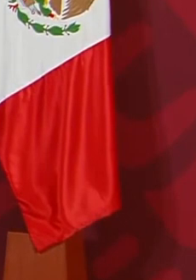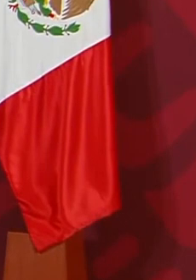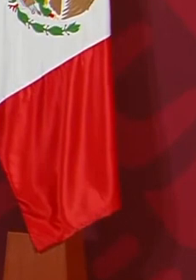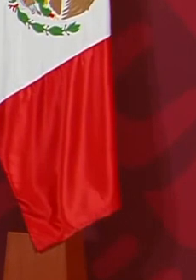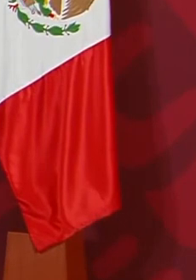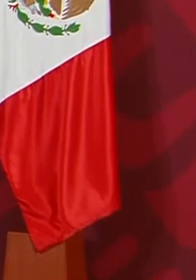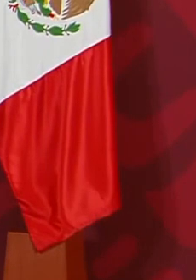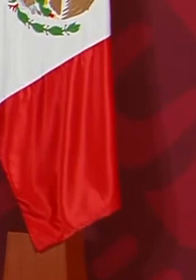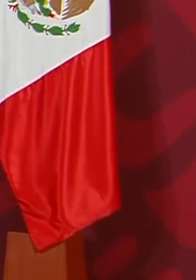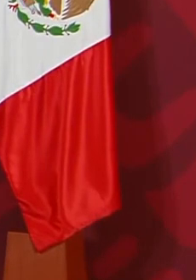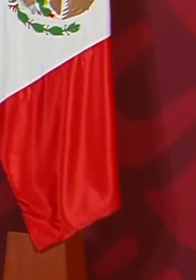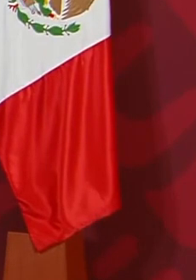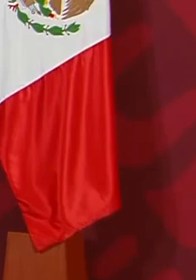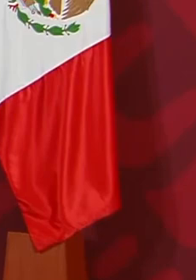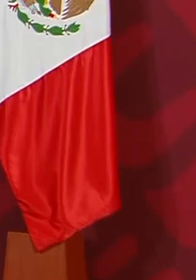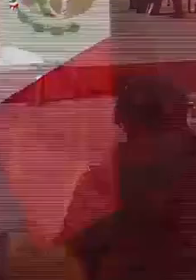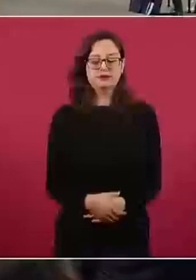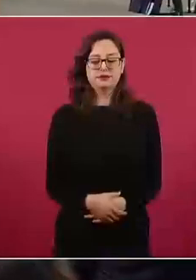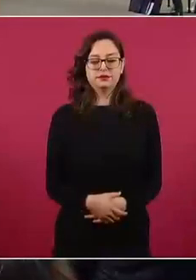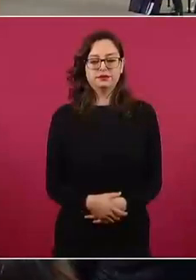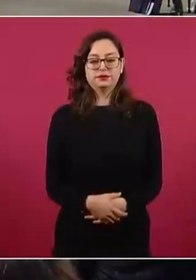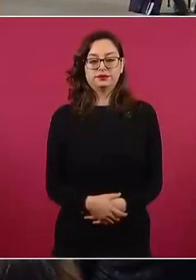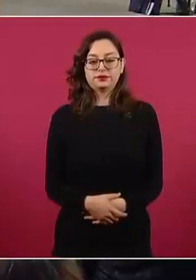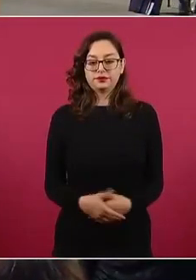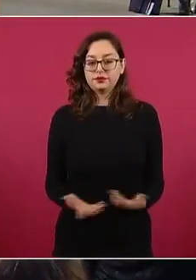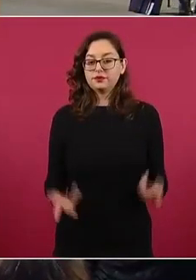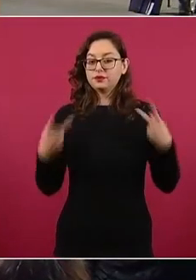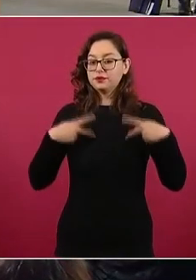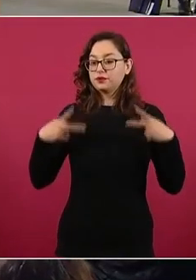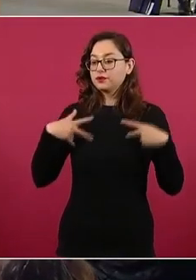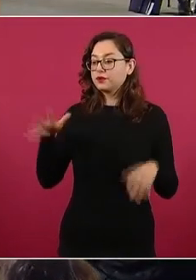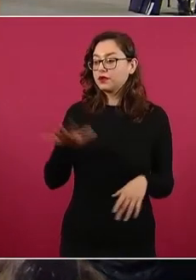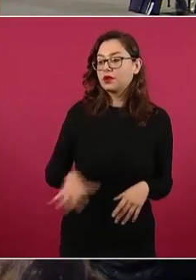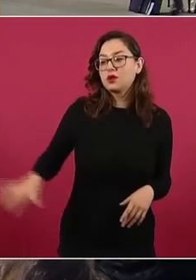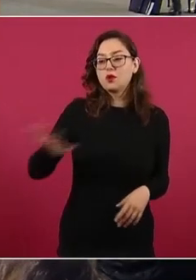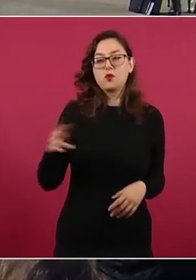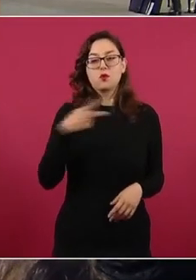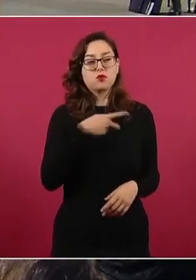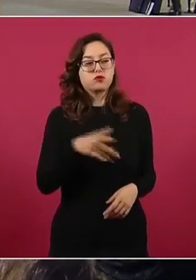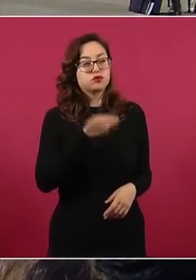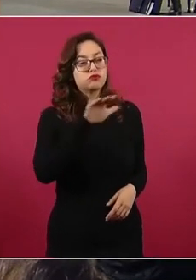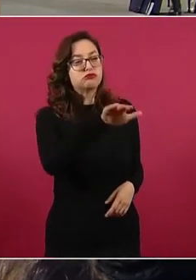esto de que se acerca alguien a decirle a funcionario